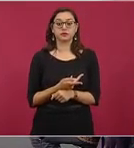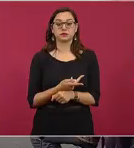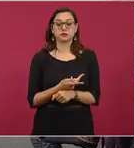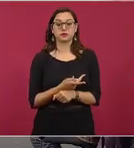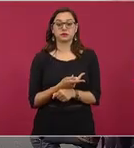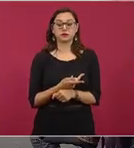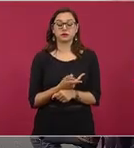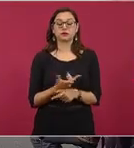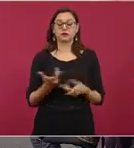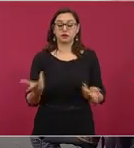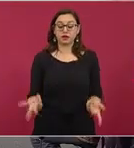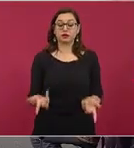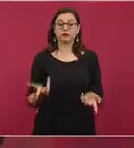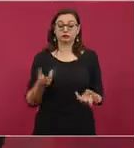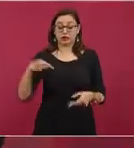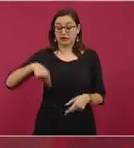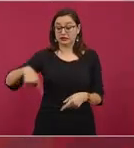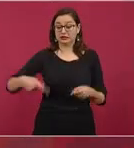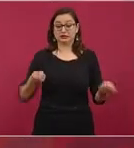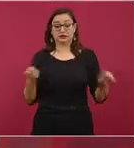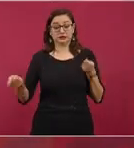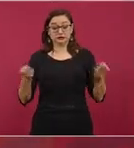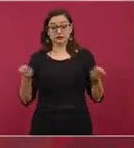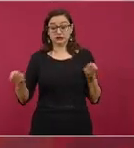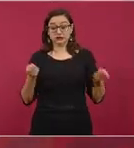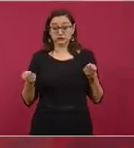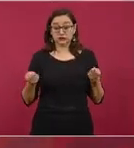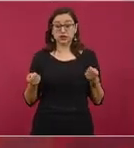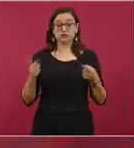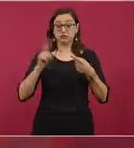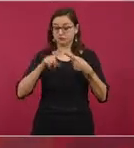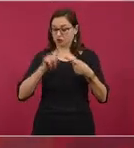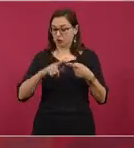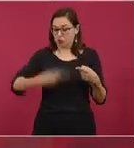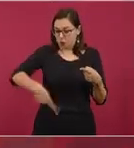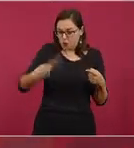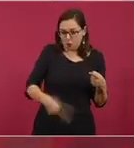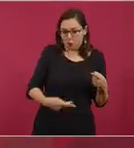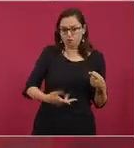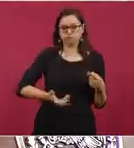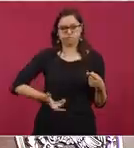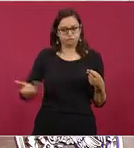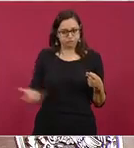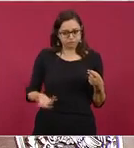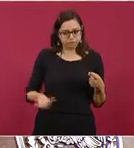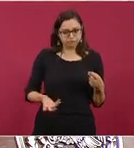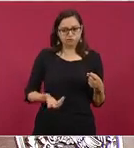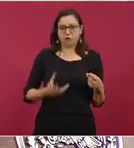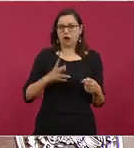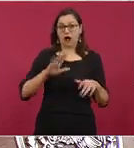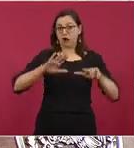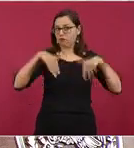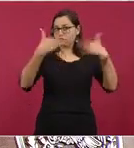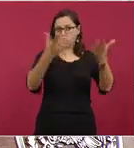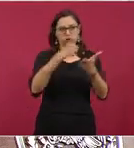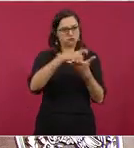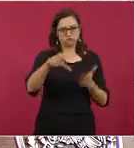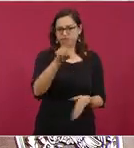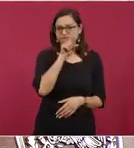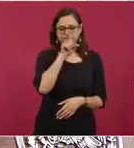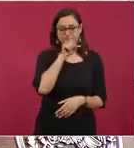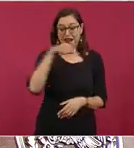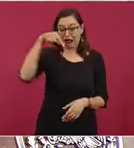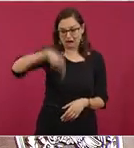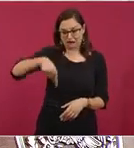la inflación repito lo mejor es la producción otra forma son estas